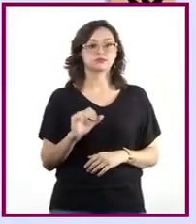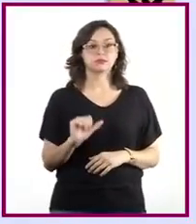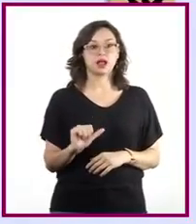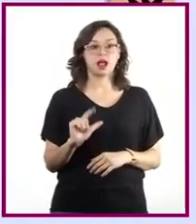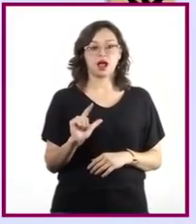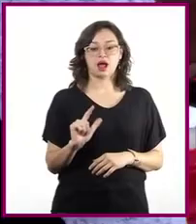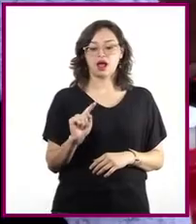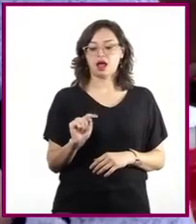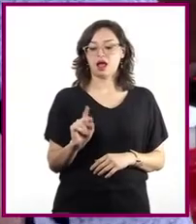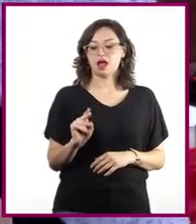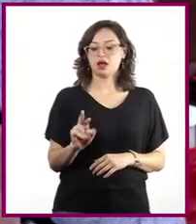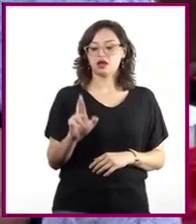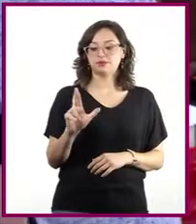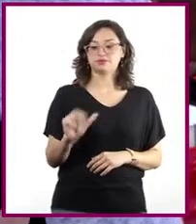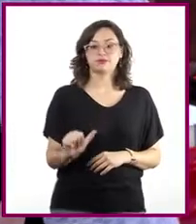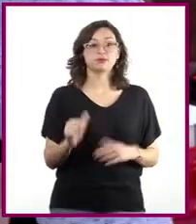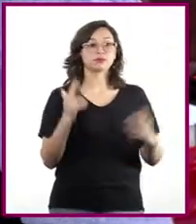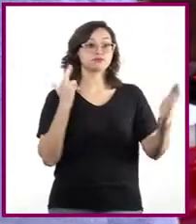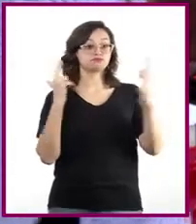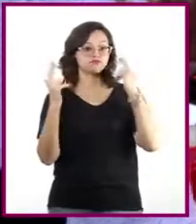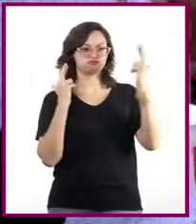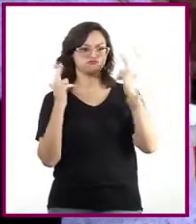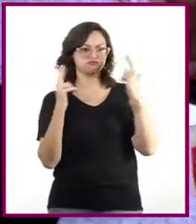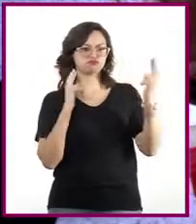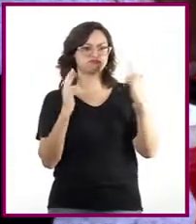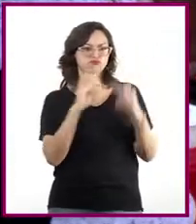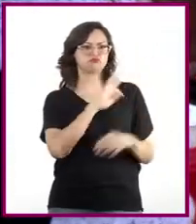Los sonidos pueden ser graves...